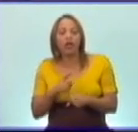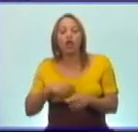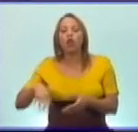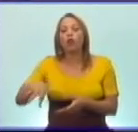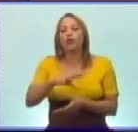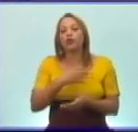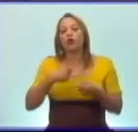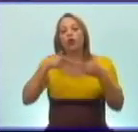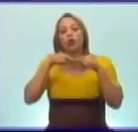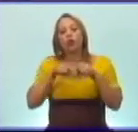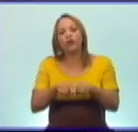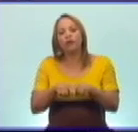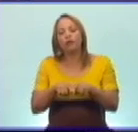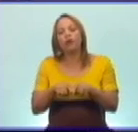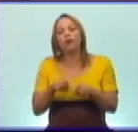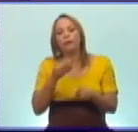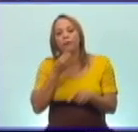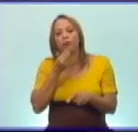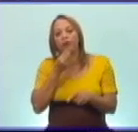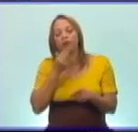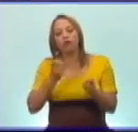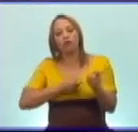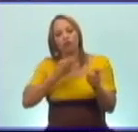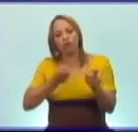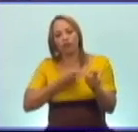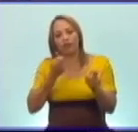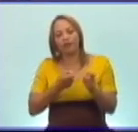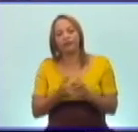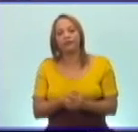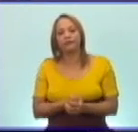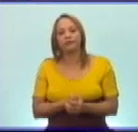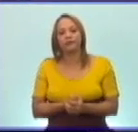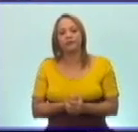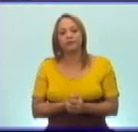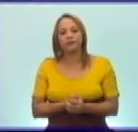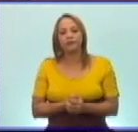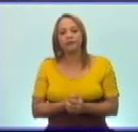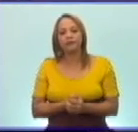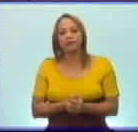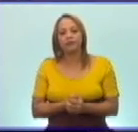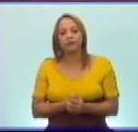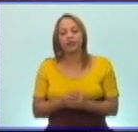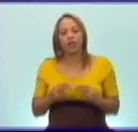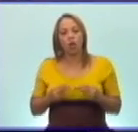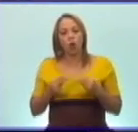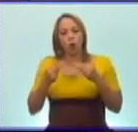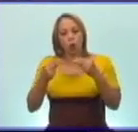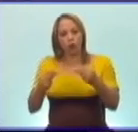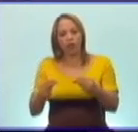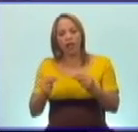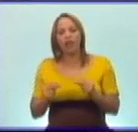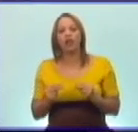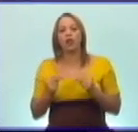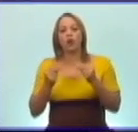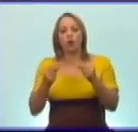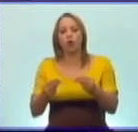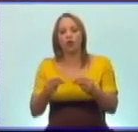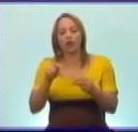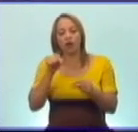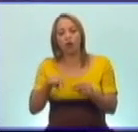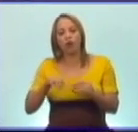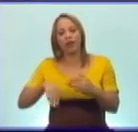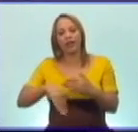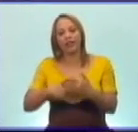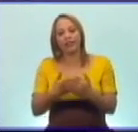todos unidos combatimos la misma. Por tanto, honrar, honra. Y hoy es el día